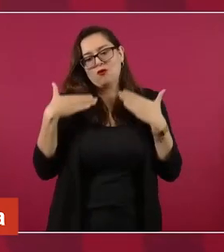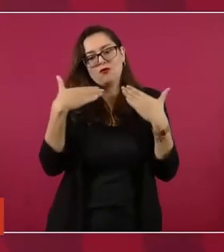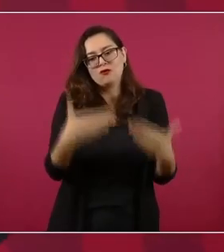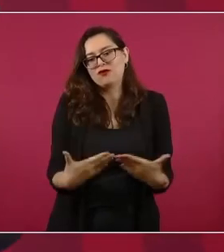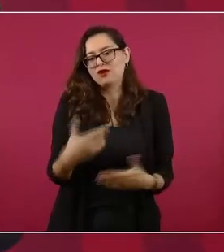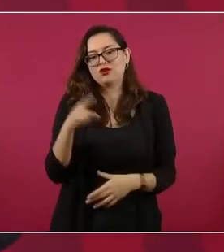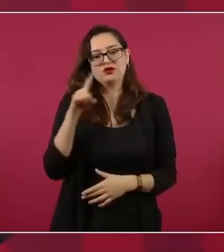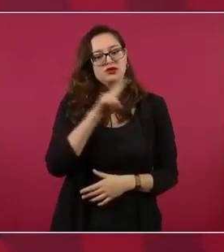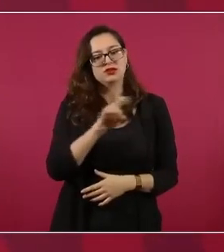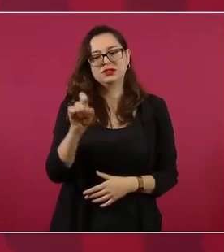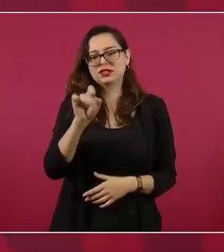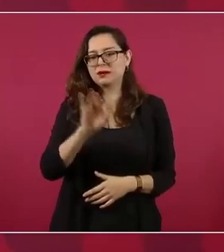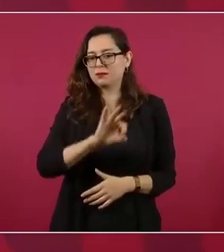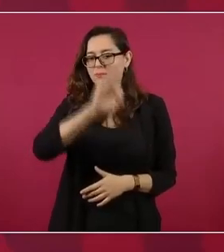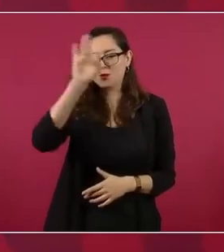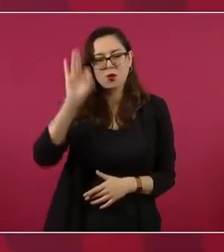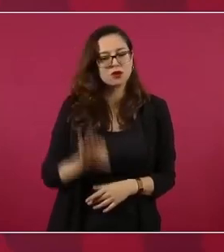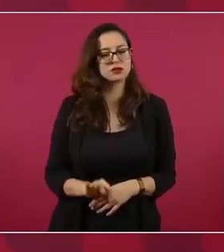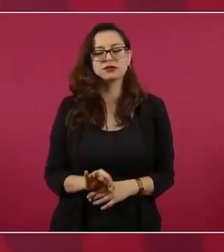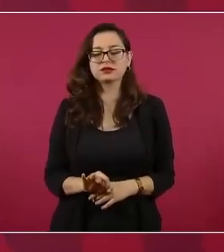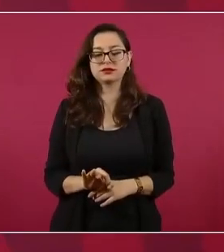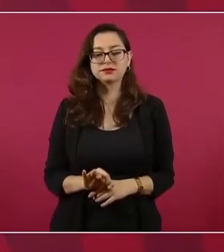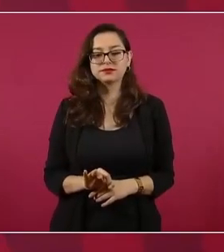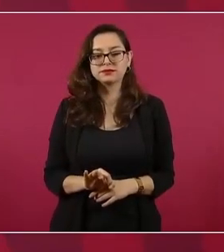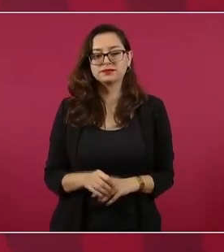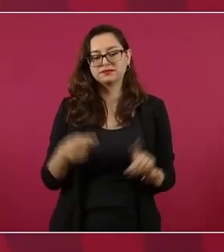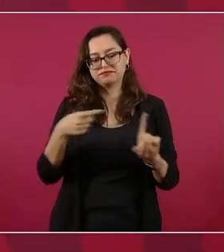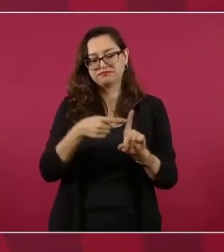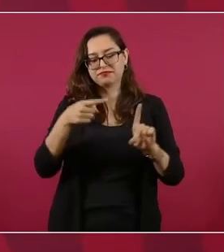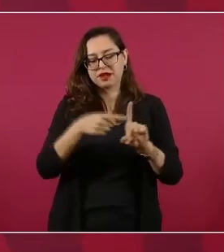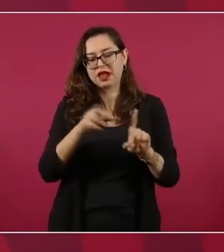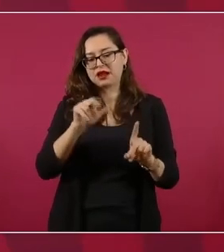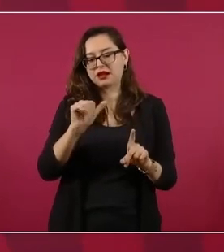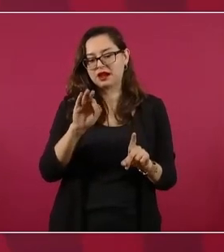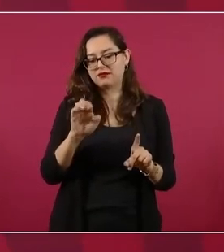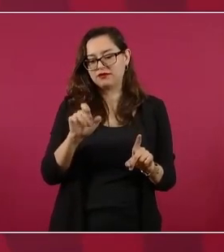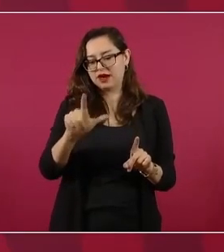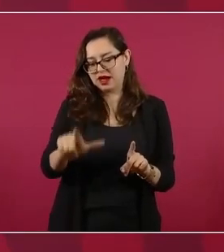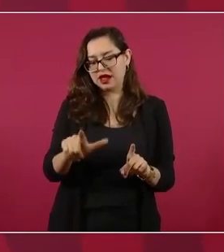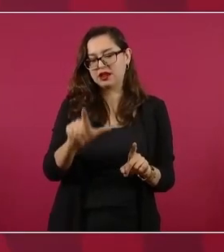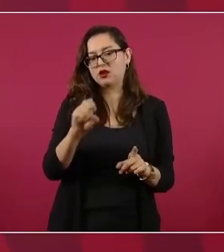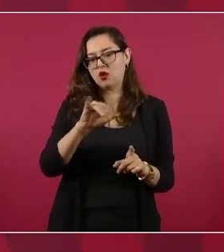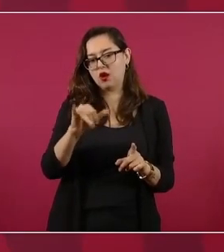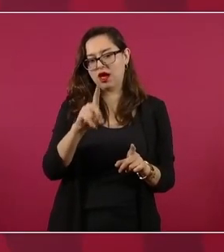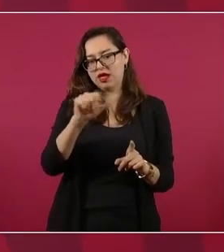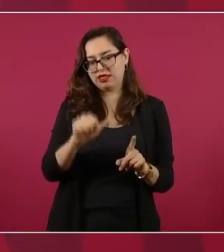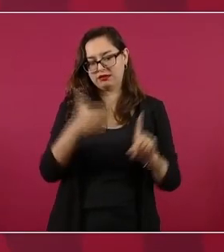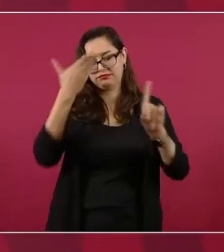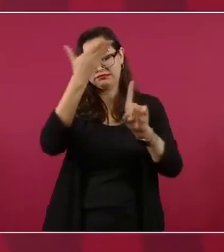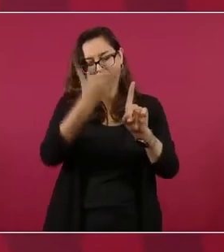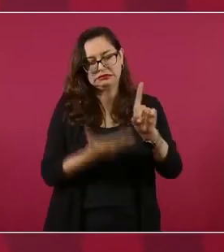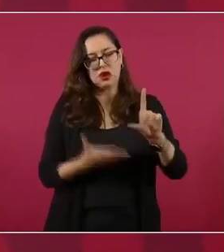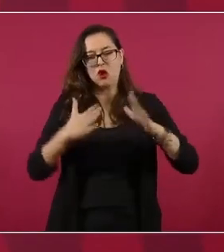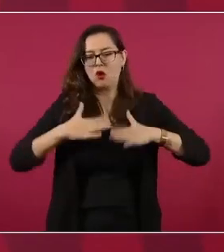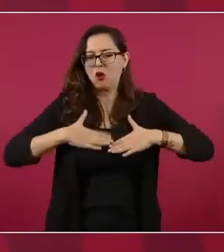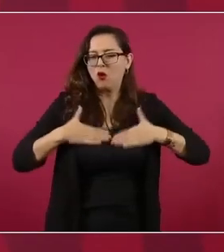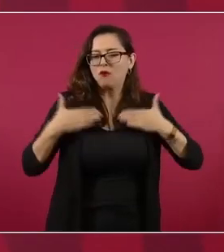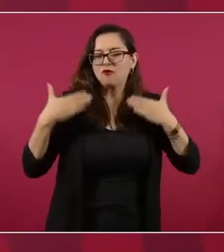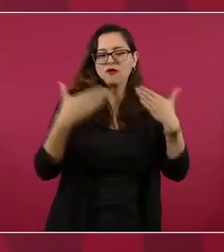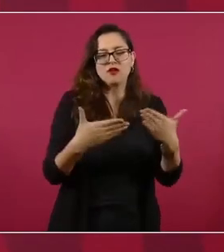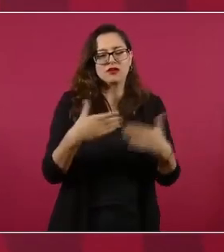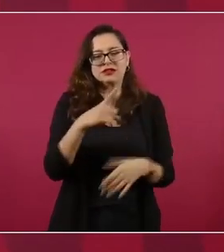Rafael Ojeda Duran, plena confianza, es un hombre